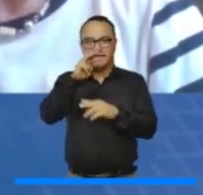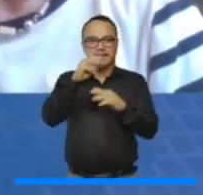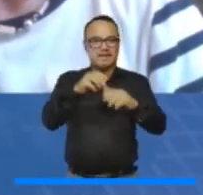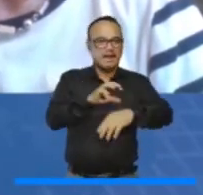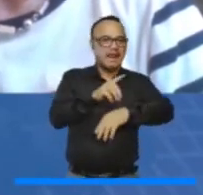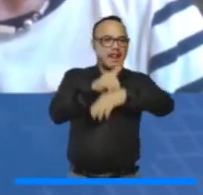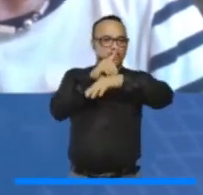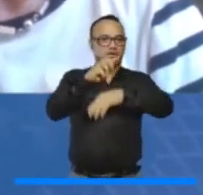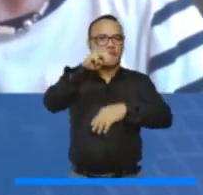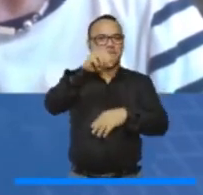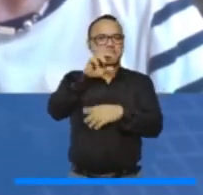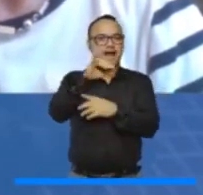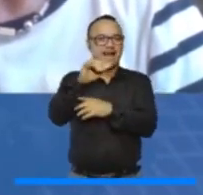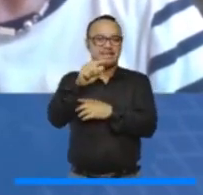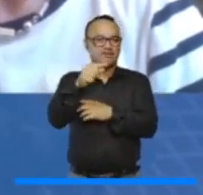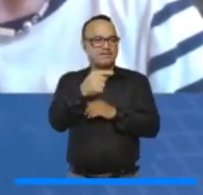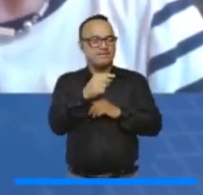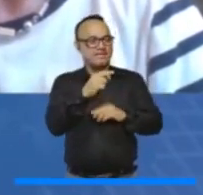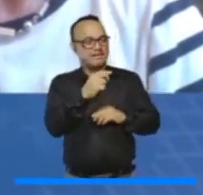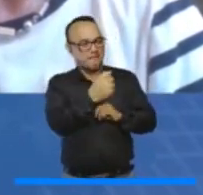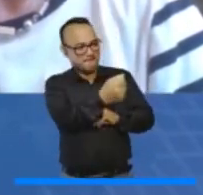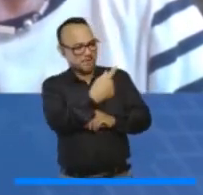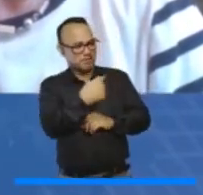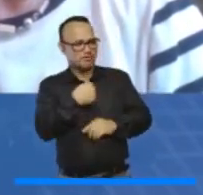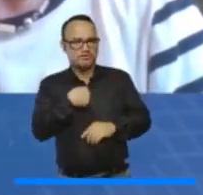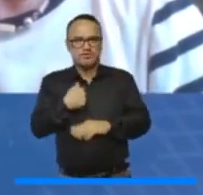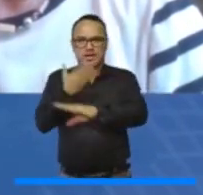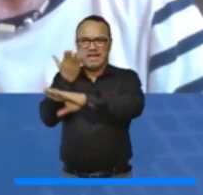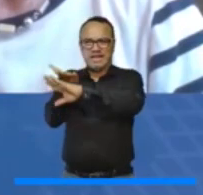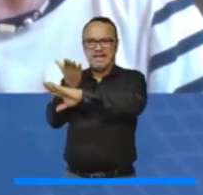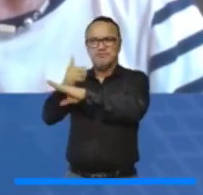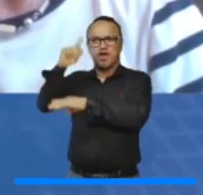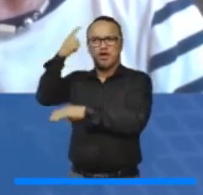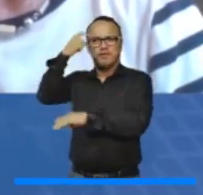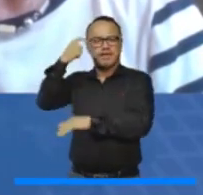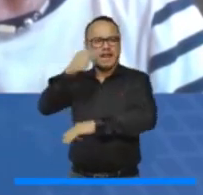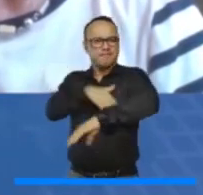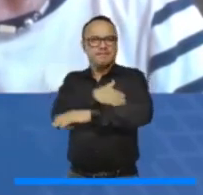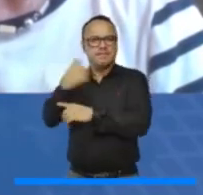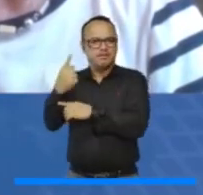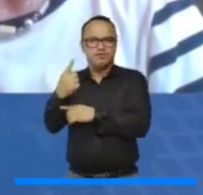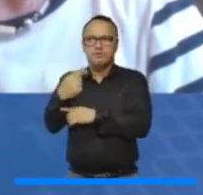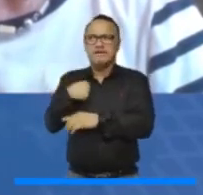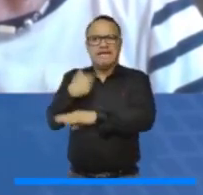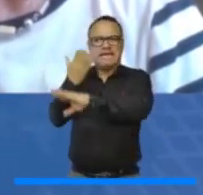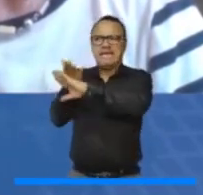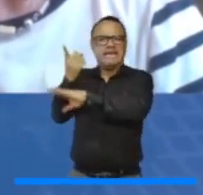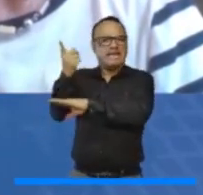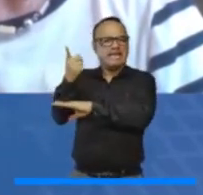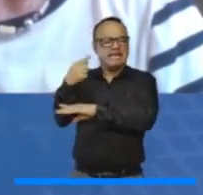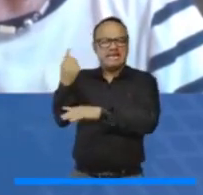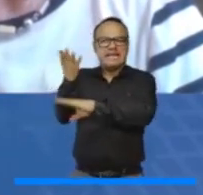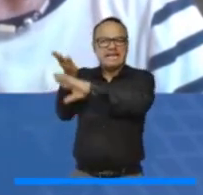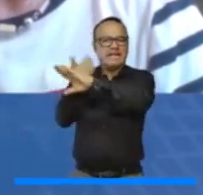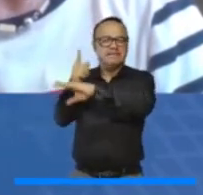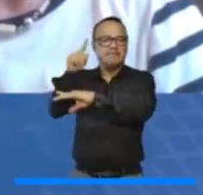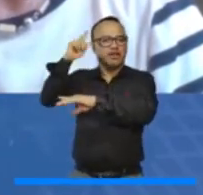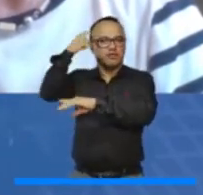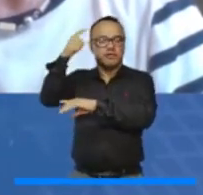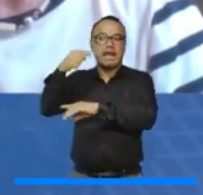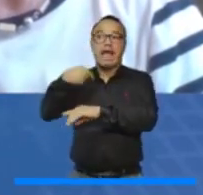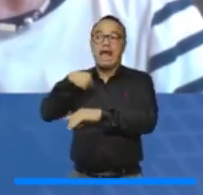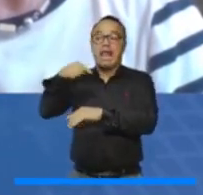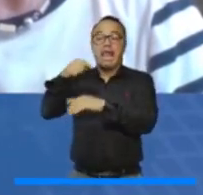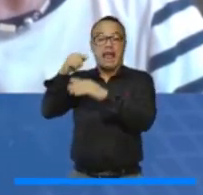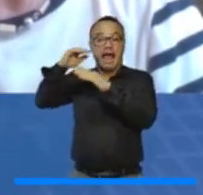pregunta. ¿Qué le pediríamos al gobierno, al ministerio? eso. Coloque a la educación en el centro. Coloque a la educación en el centro